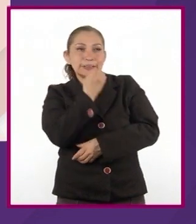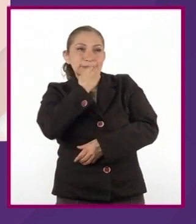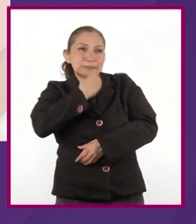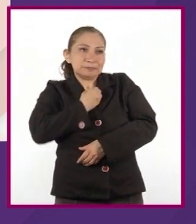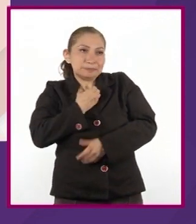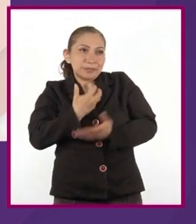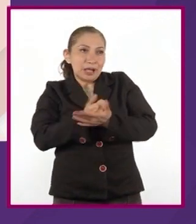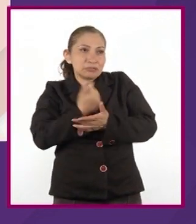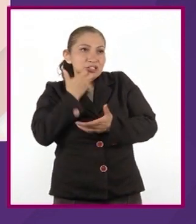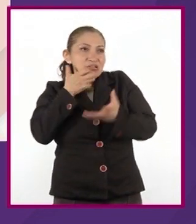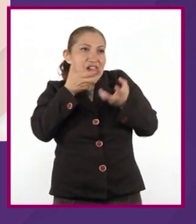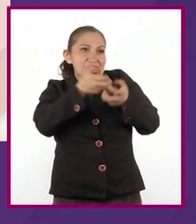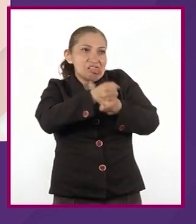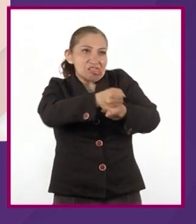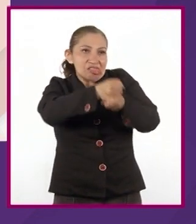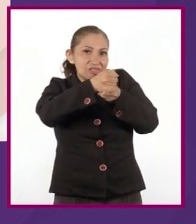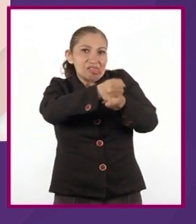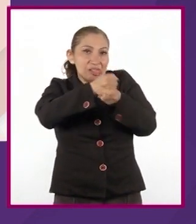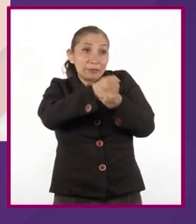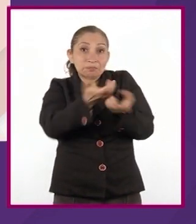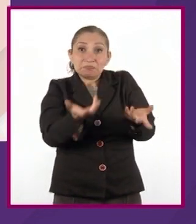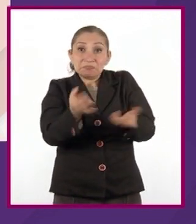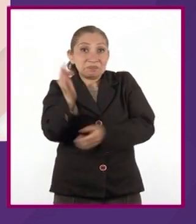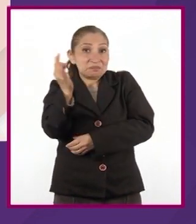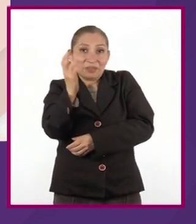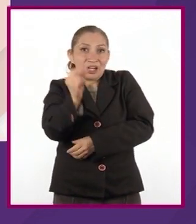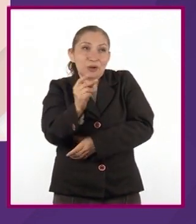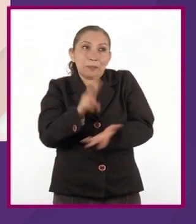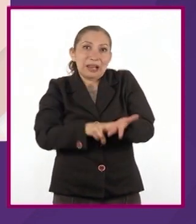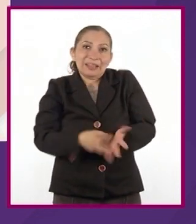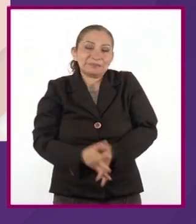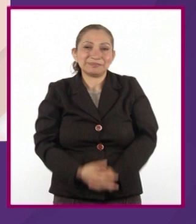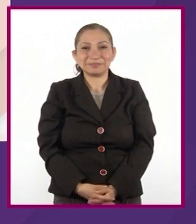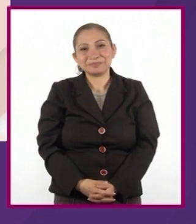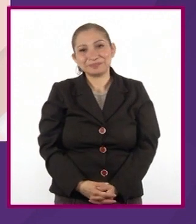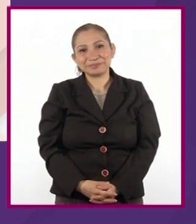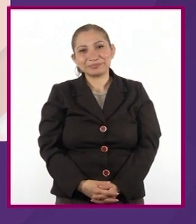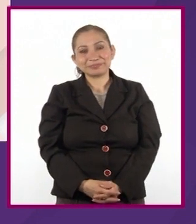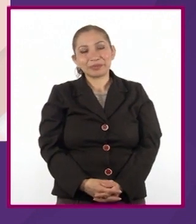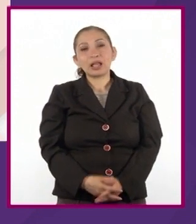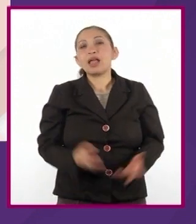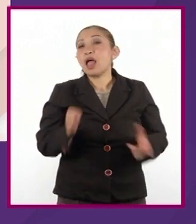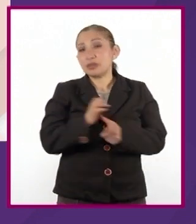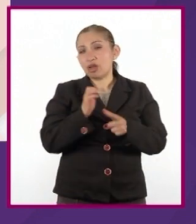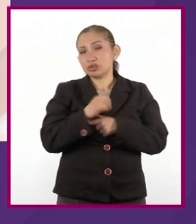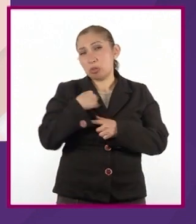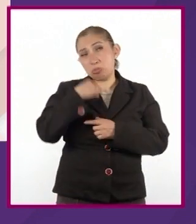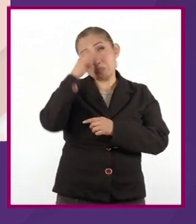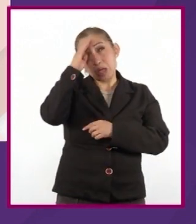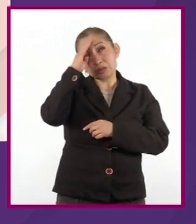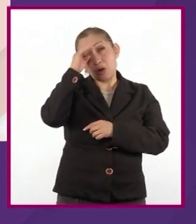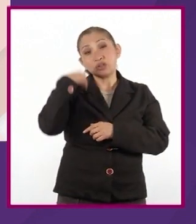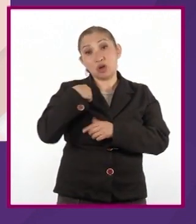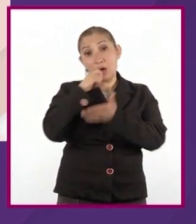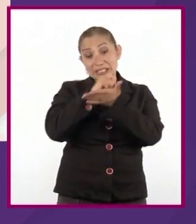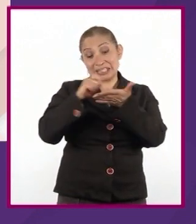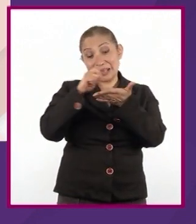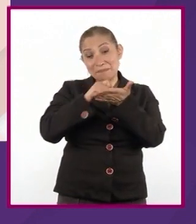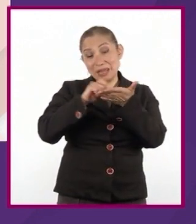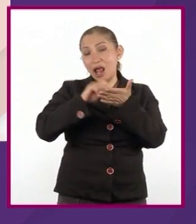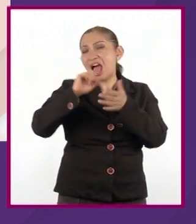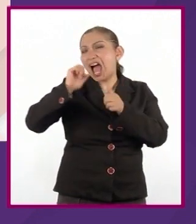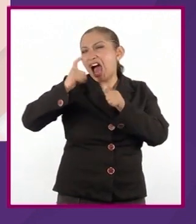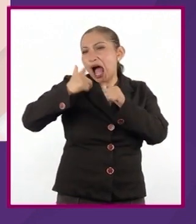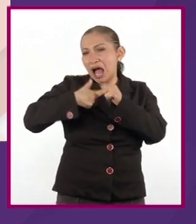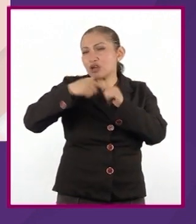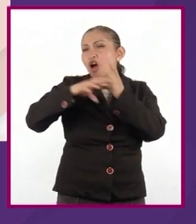ganas de ahogarle. De otro modo, no vale. De modo que se me ha ocurrido escribirte algunas